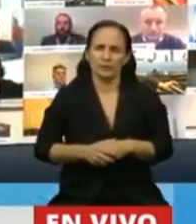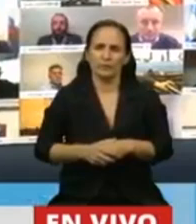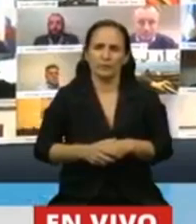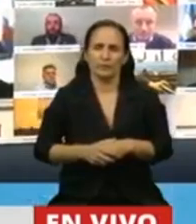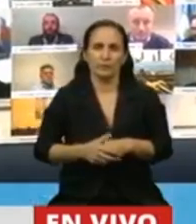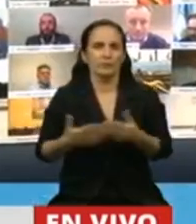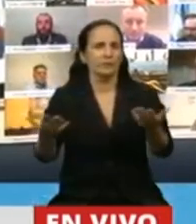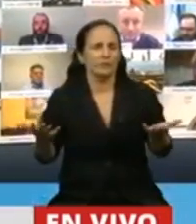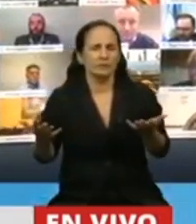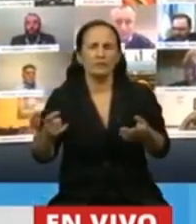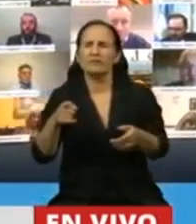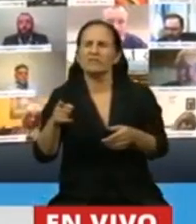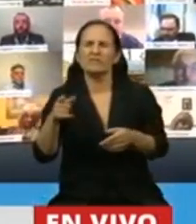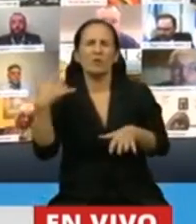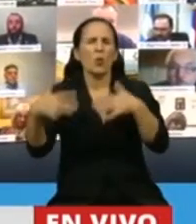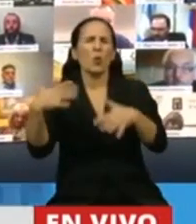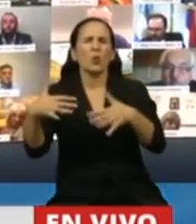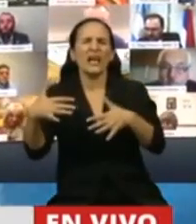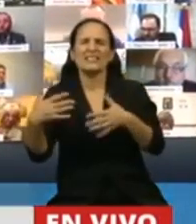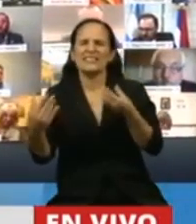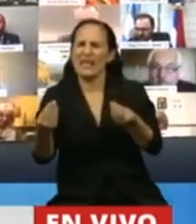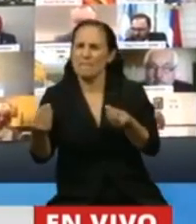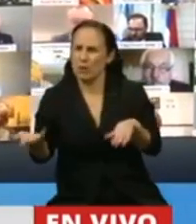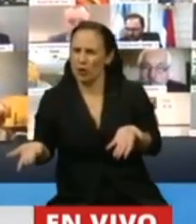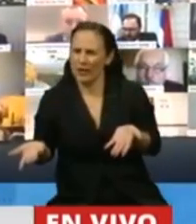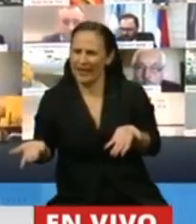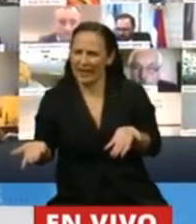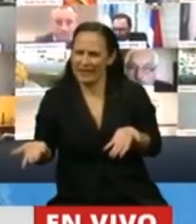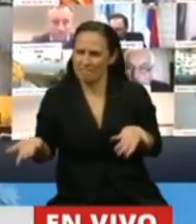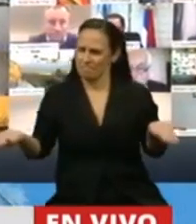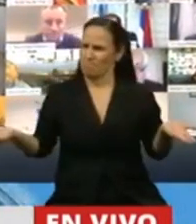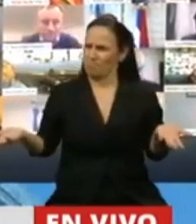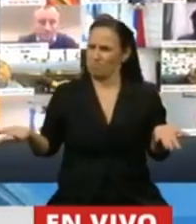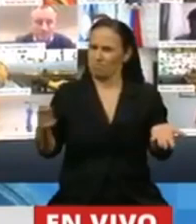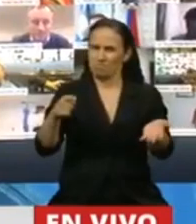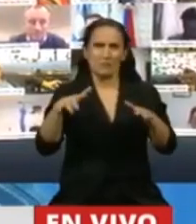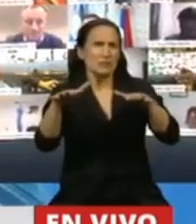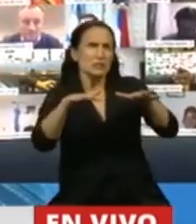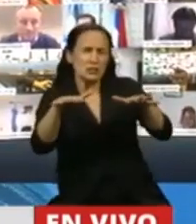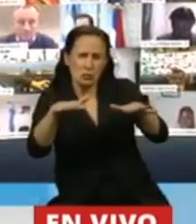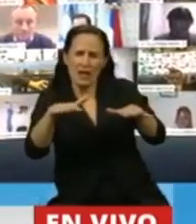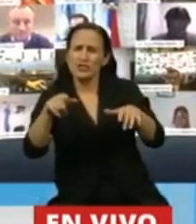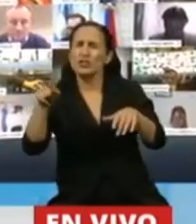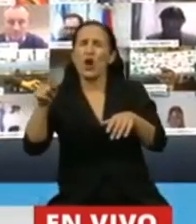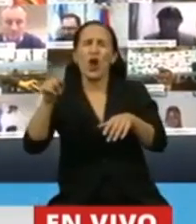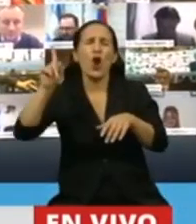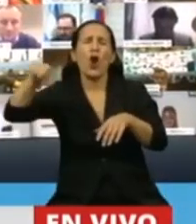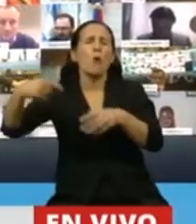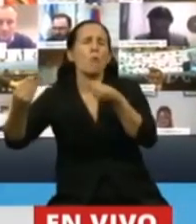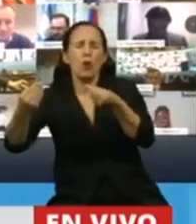¿Cuál era la urgencia? Y no porque no entendamos en el contexto que se está tomando y las razones que lo justifican.